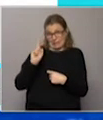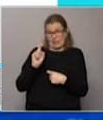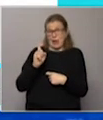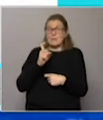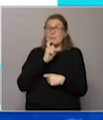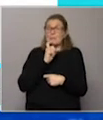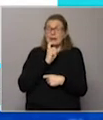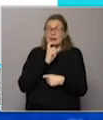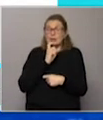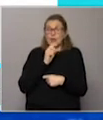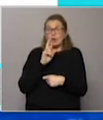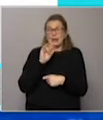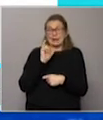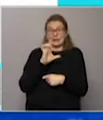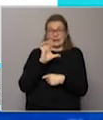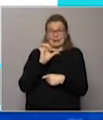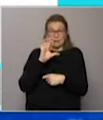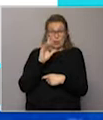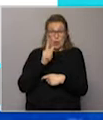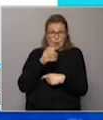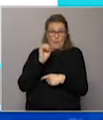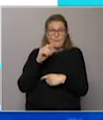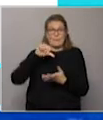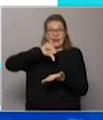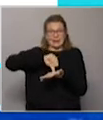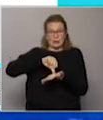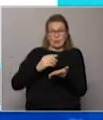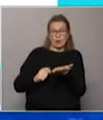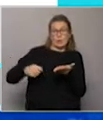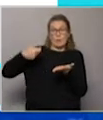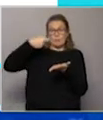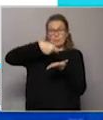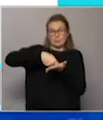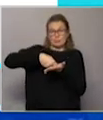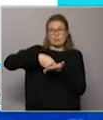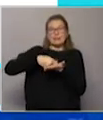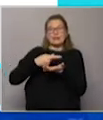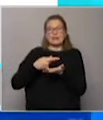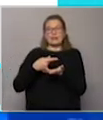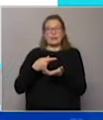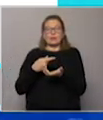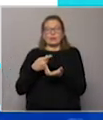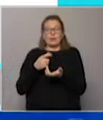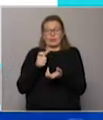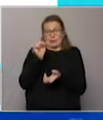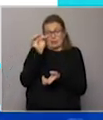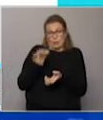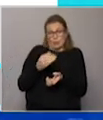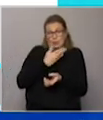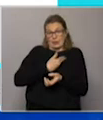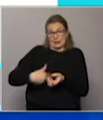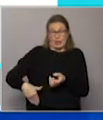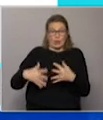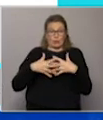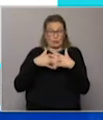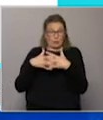en marzo el riesgo país, que es como la sobretasa que paga la deuda de un país en relación a un activo seguro, que es el de Estados Unidos,